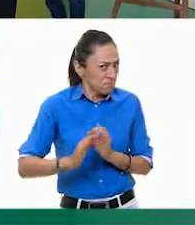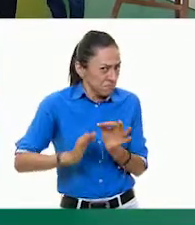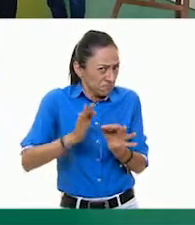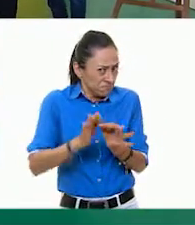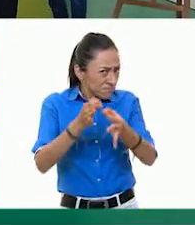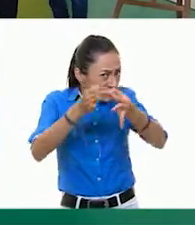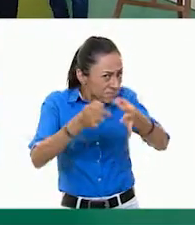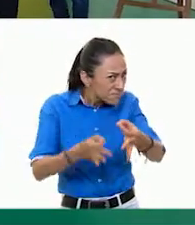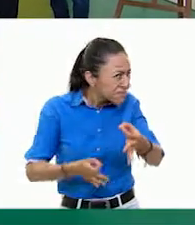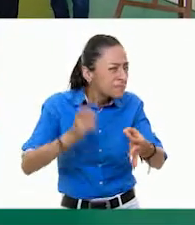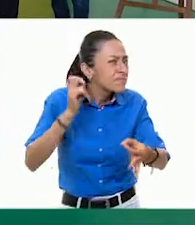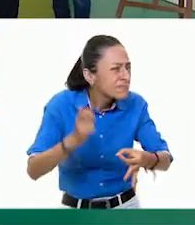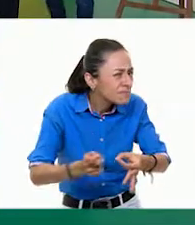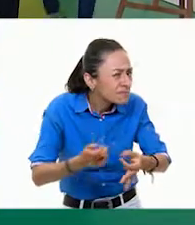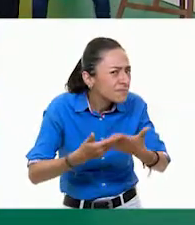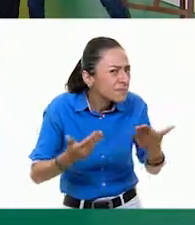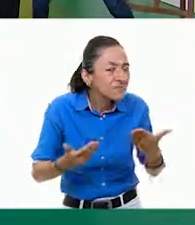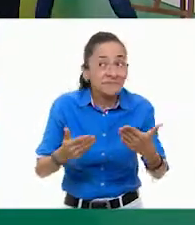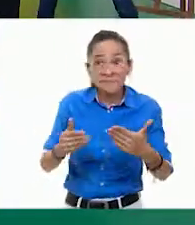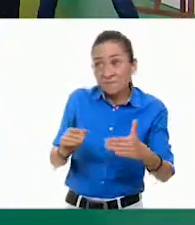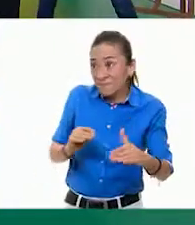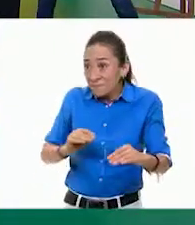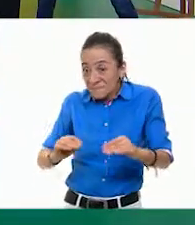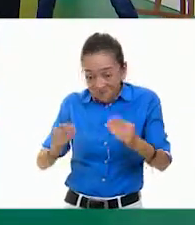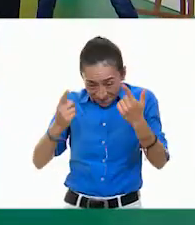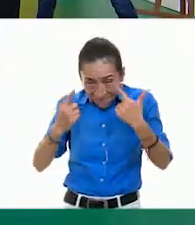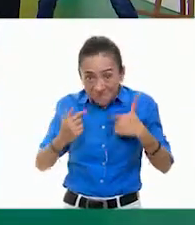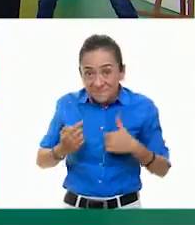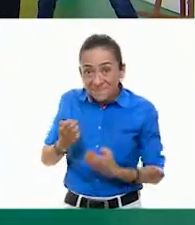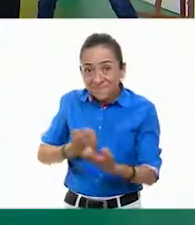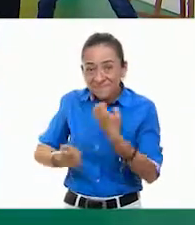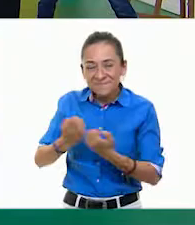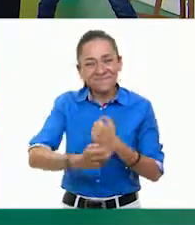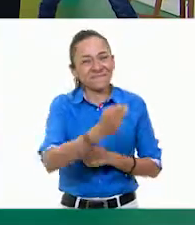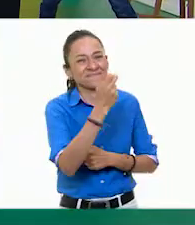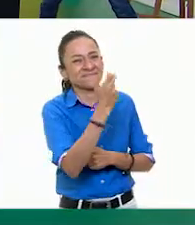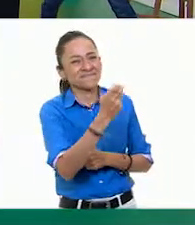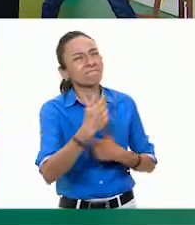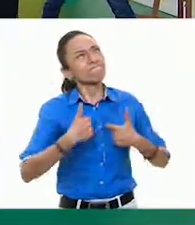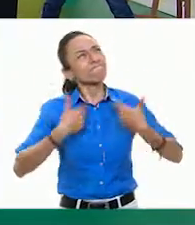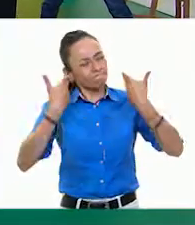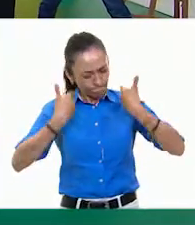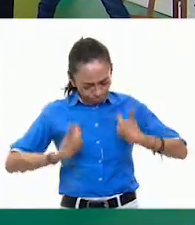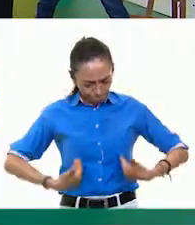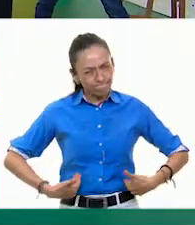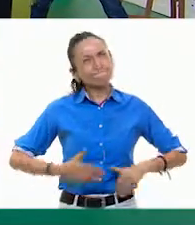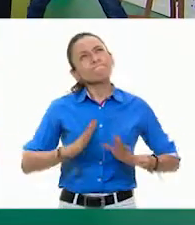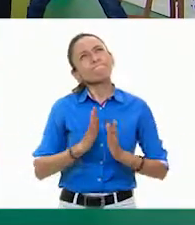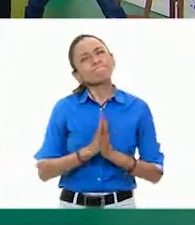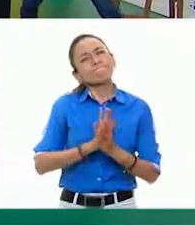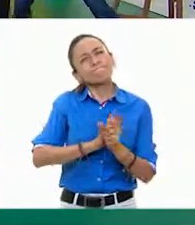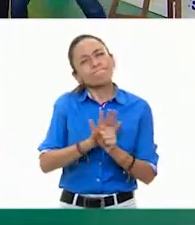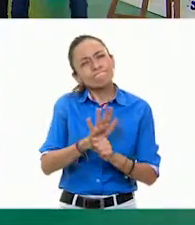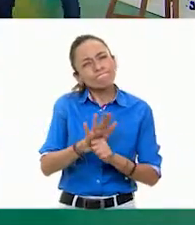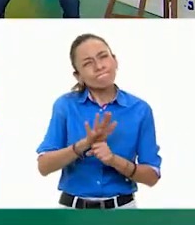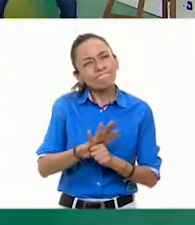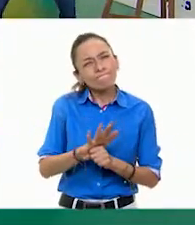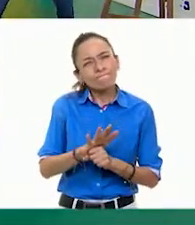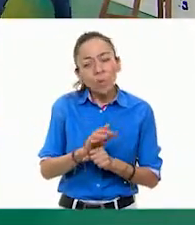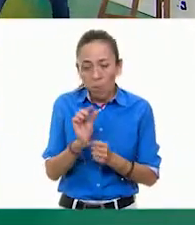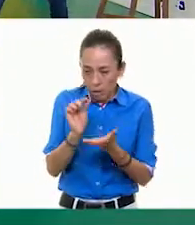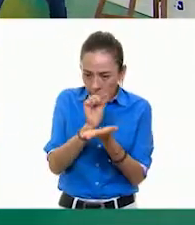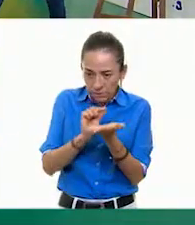Movernos. Movernos, así es. Yo me voy a mover como una ágil semilla de girasol.